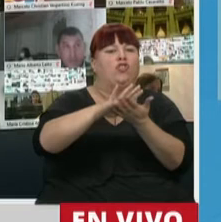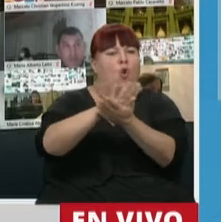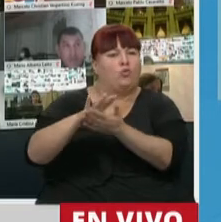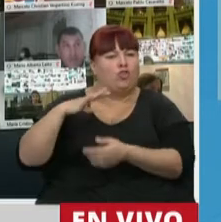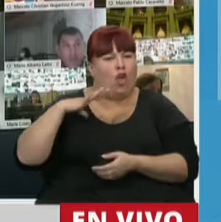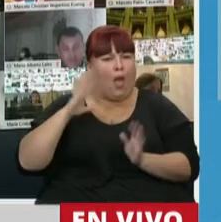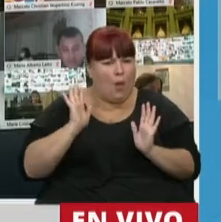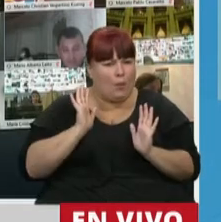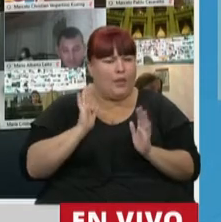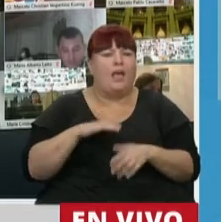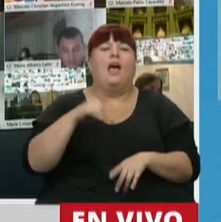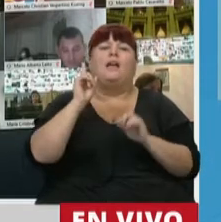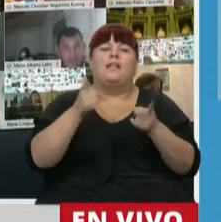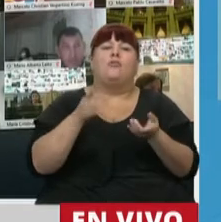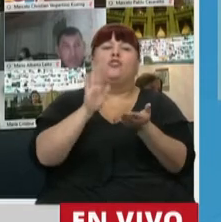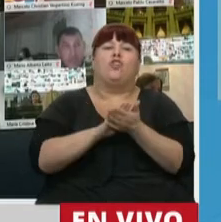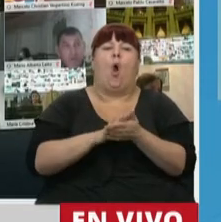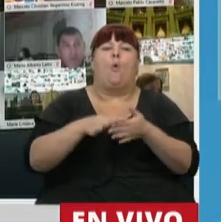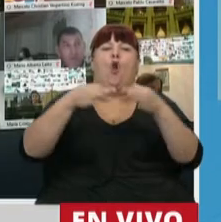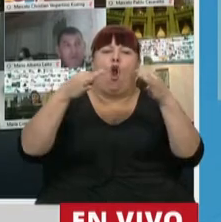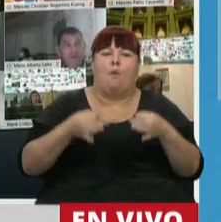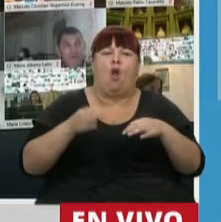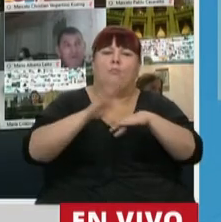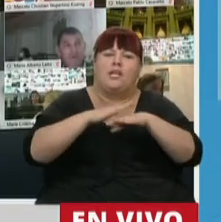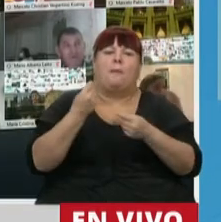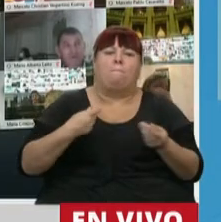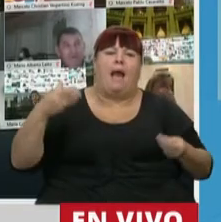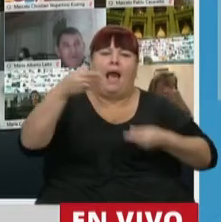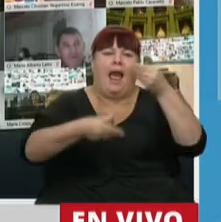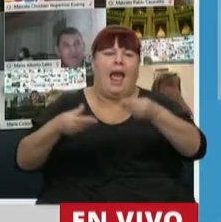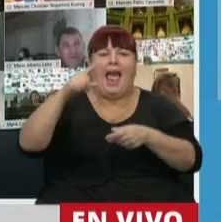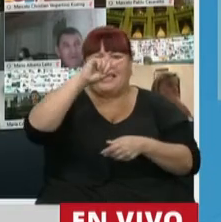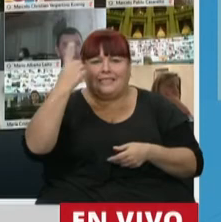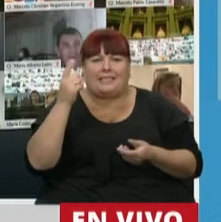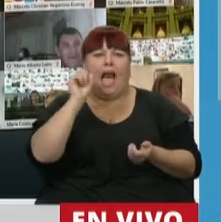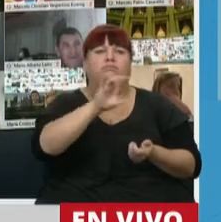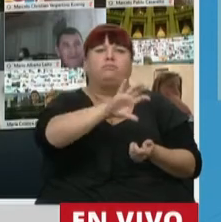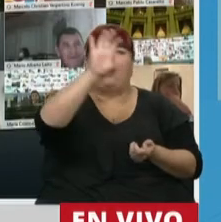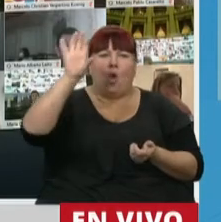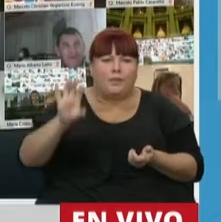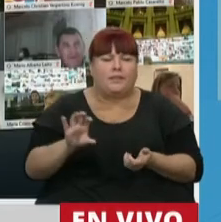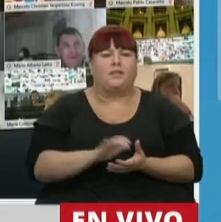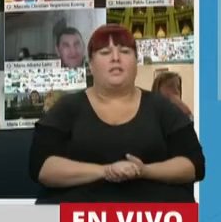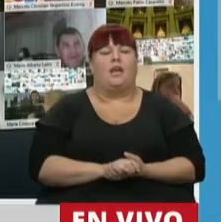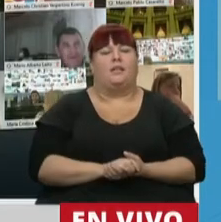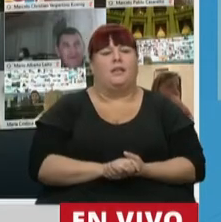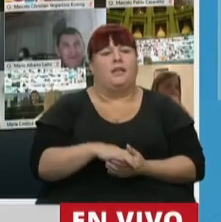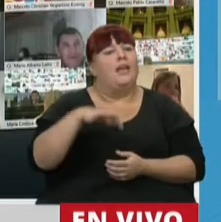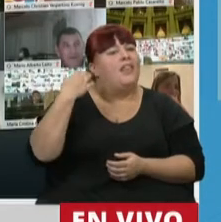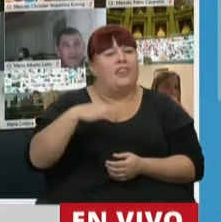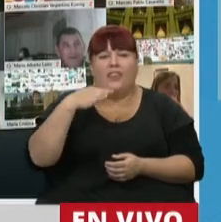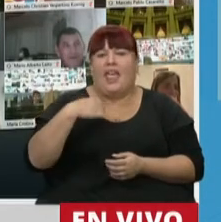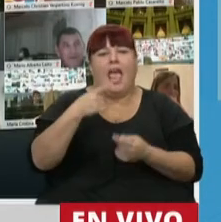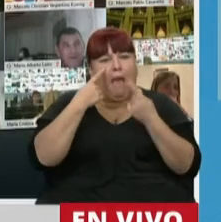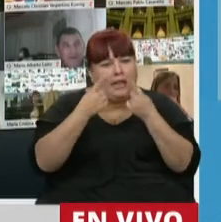saldar, que tiene que ver también con los compromisos en la inversión por alumno estatal de las jurisdicciones provinciales, algo que tenemos que